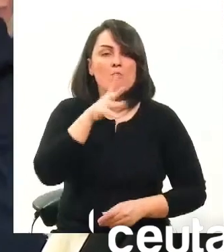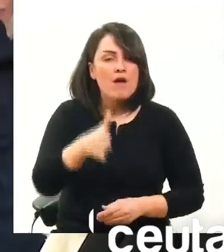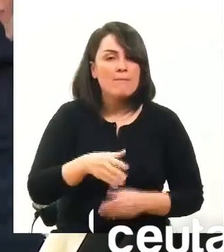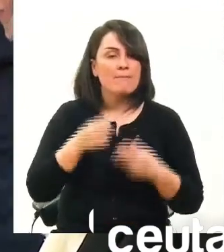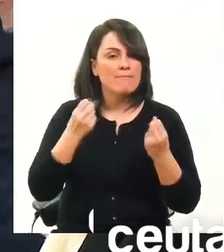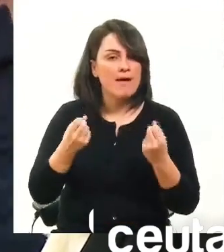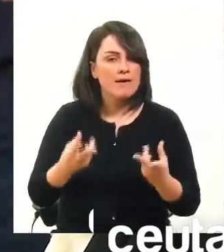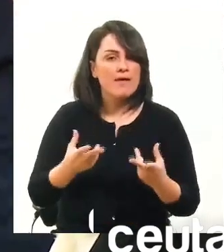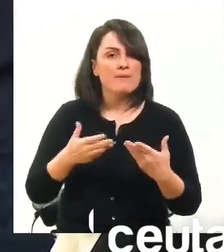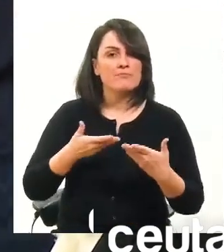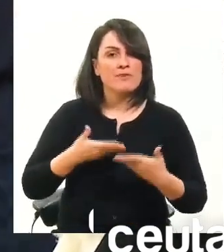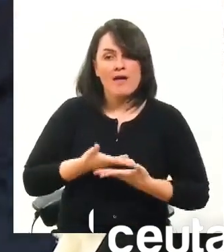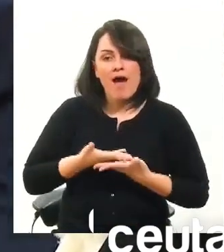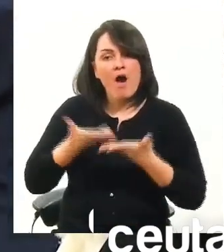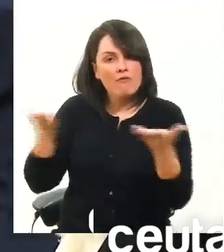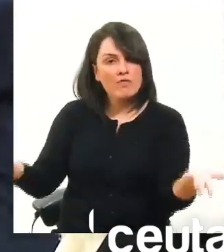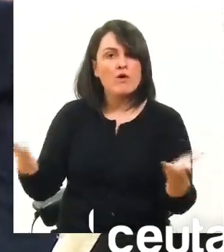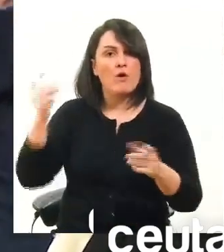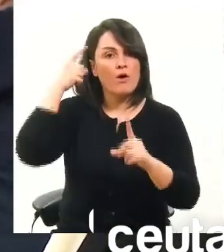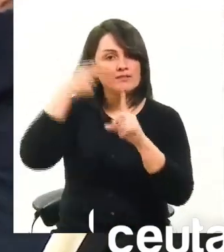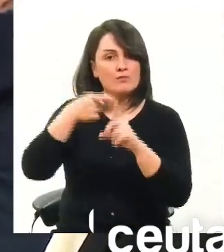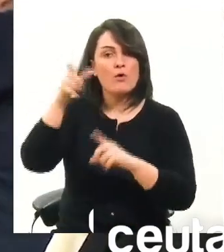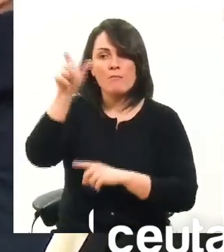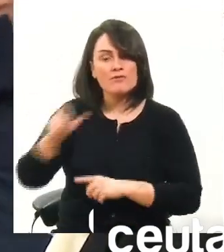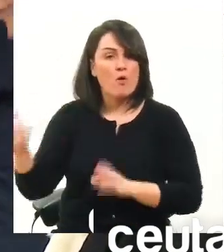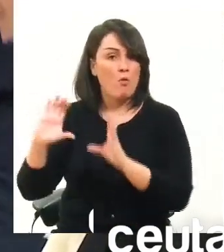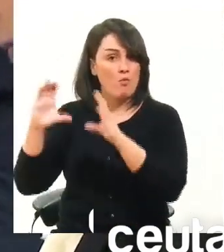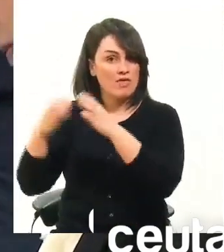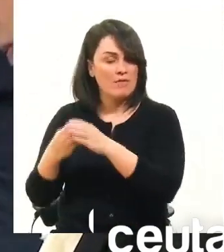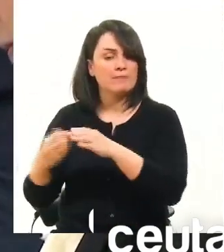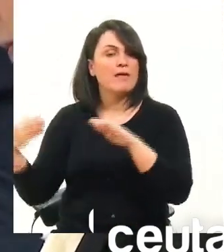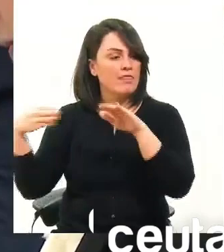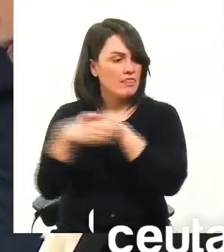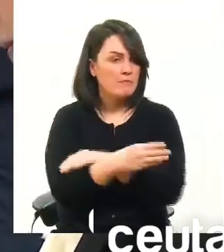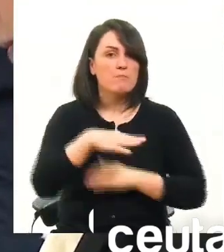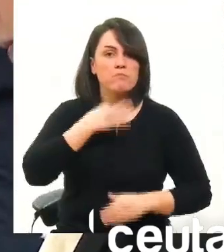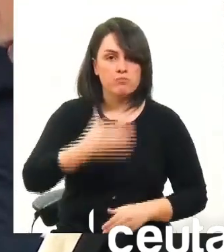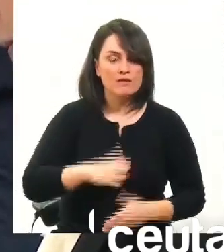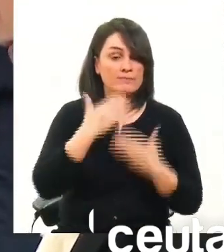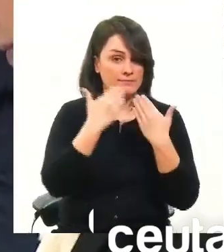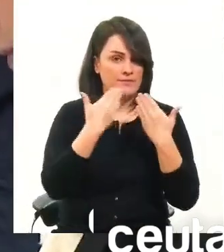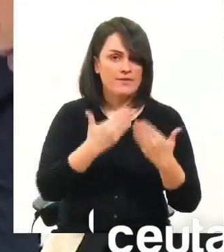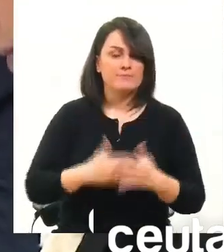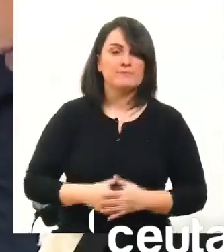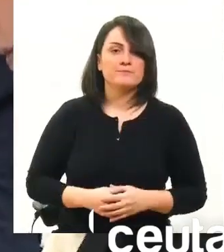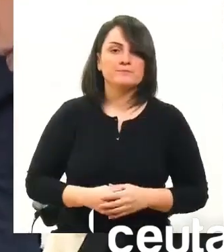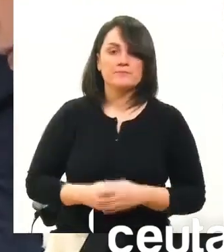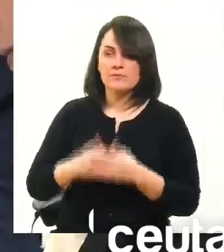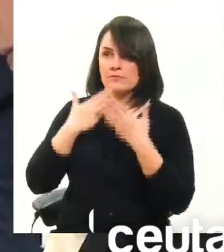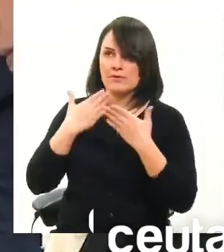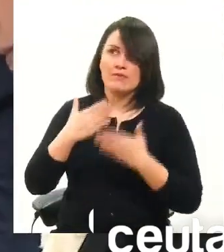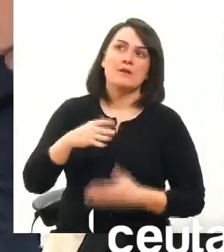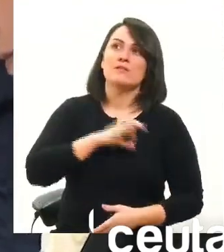a disposición de los alumnos y a disposición como he dicho en definitiva de la comunidad muchísimas gracias muchas gracias